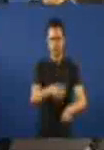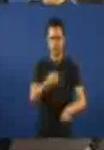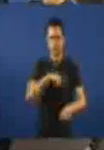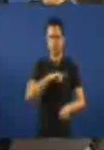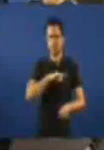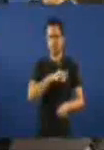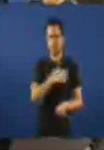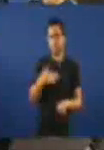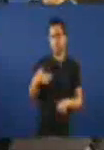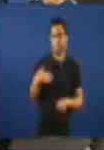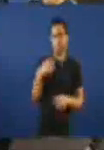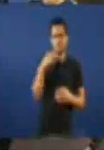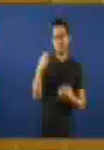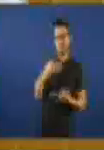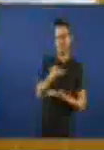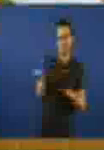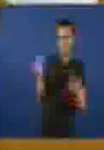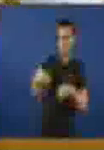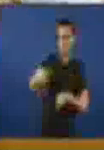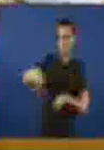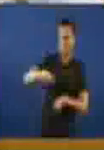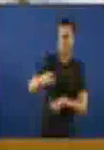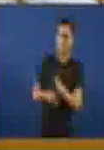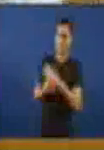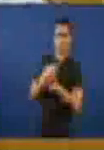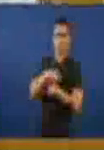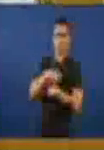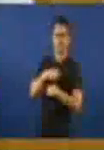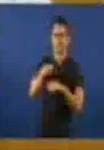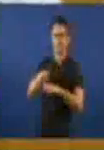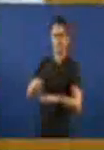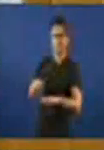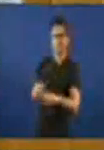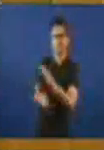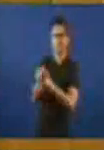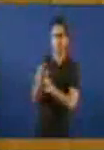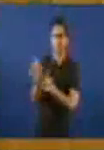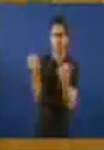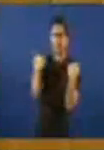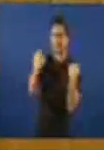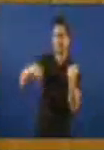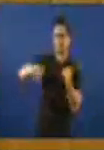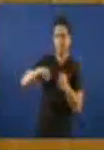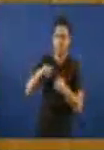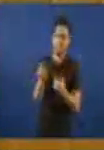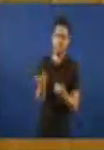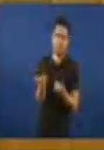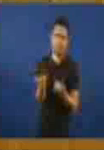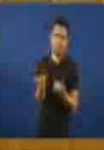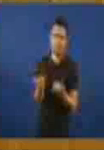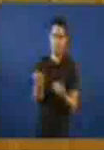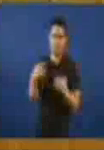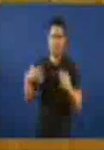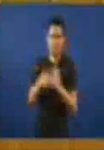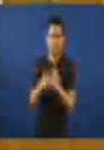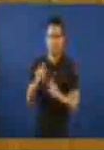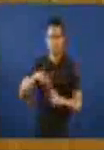investigación que organizen os propios responsabilidades desta tragedia. Por eso reclamamos aquí. E vostedes teñen que escoller entre servir